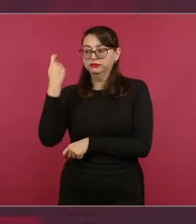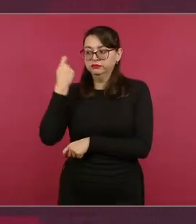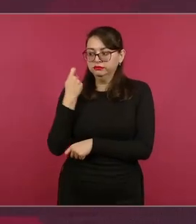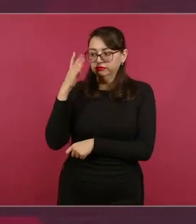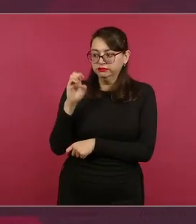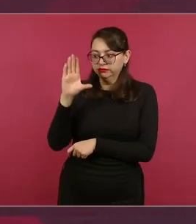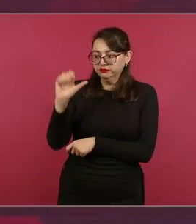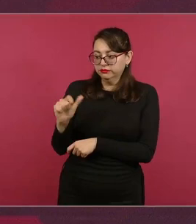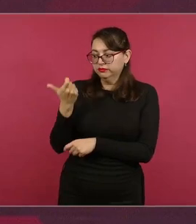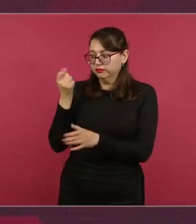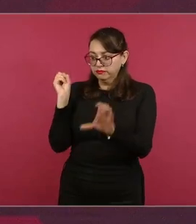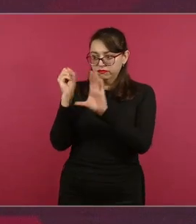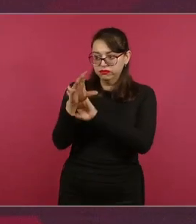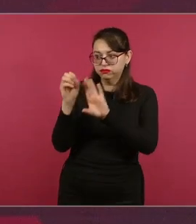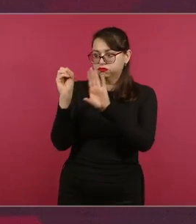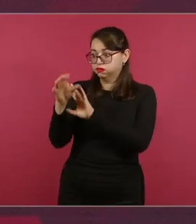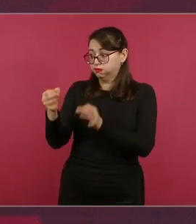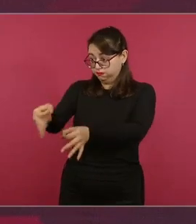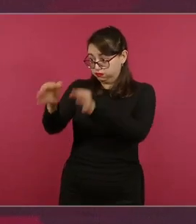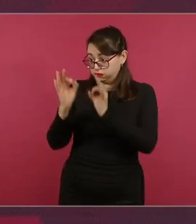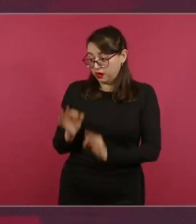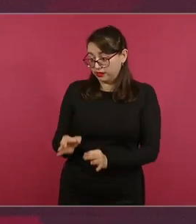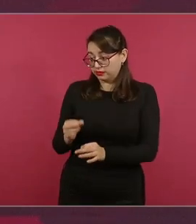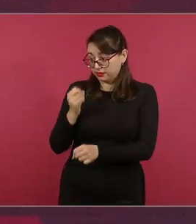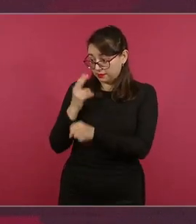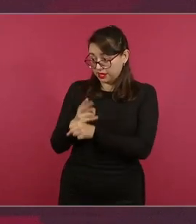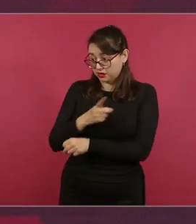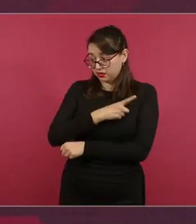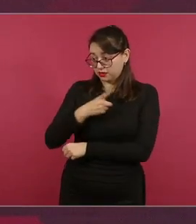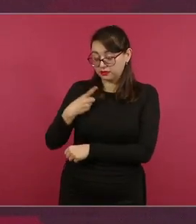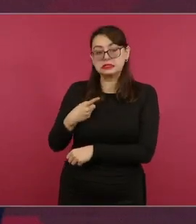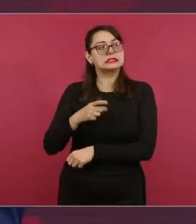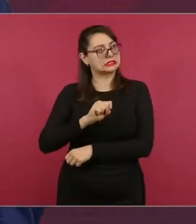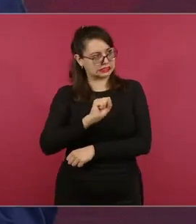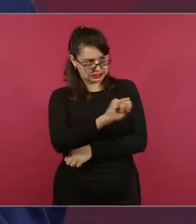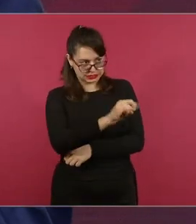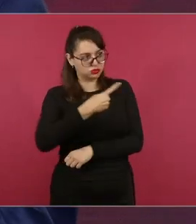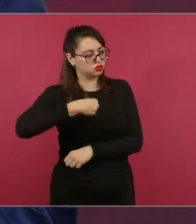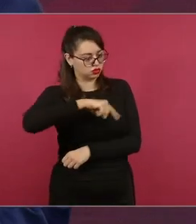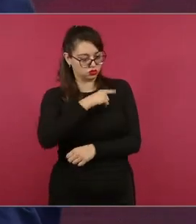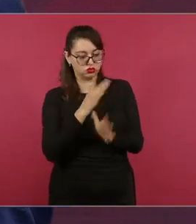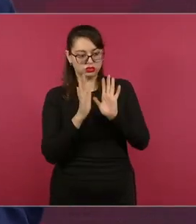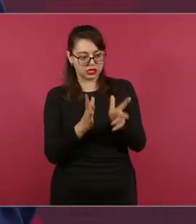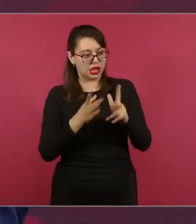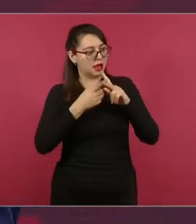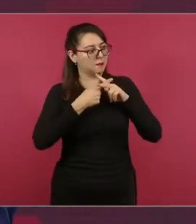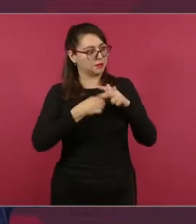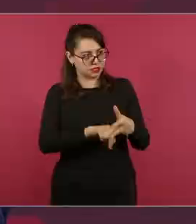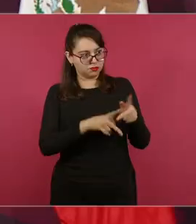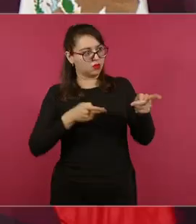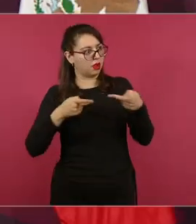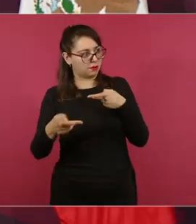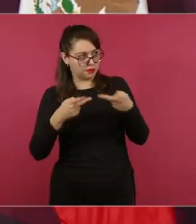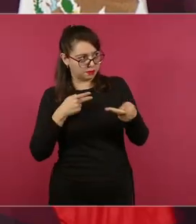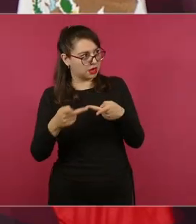Sí, presidente, nos preparamos para cumplir su instrucción. Con el Banco del Bienestar